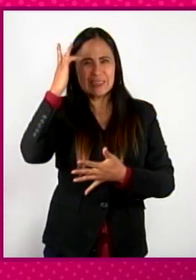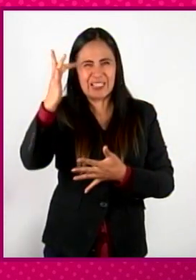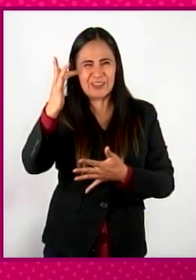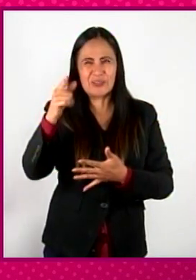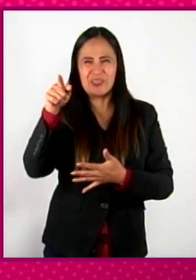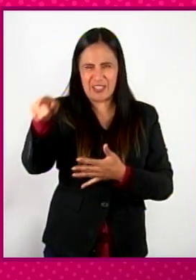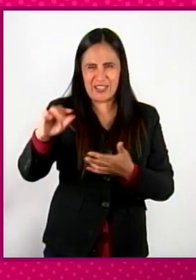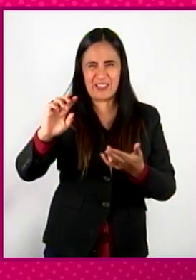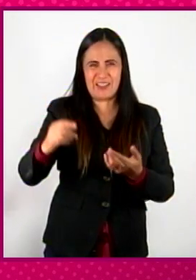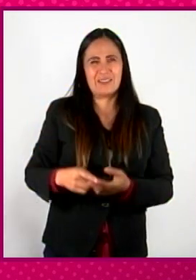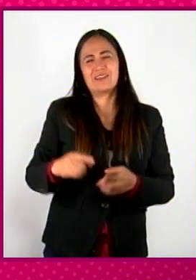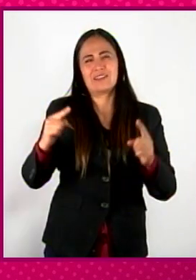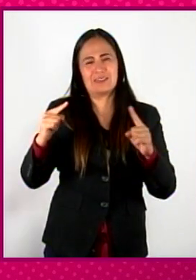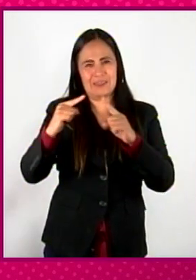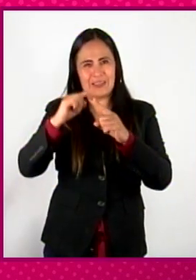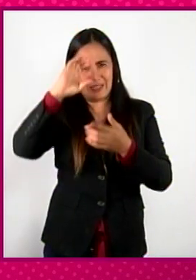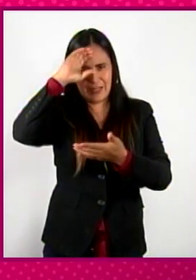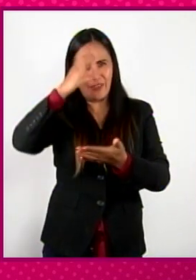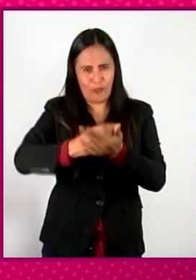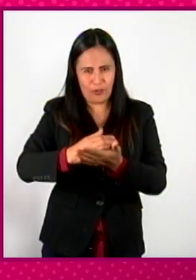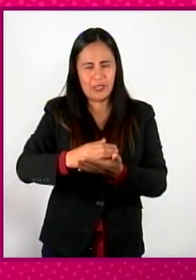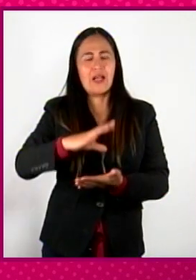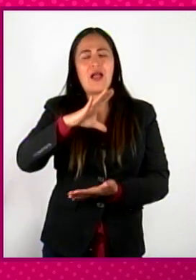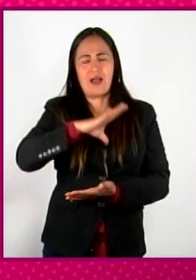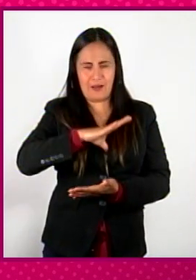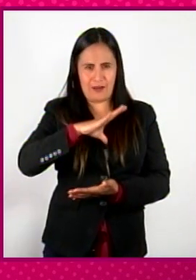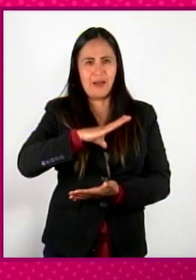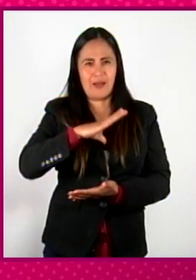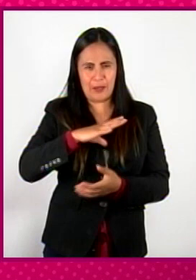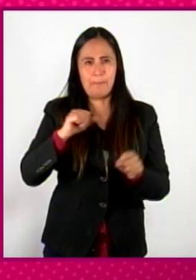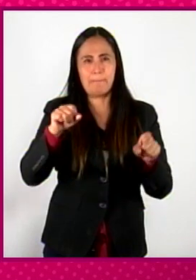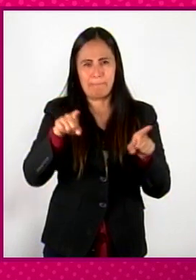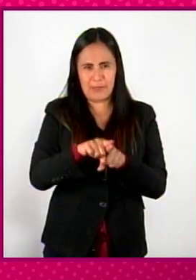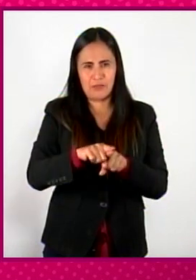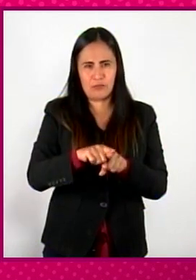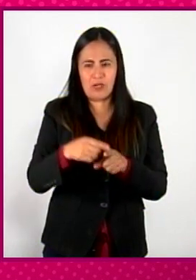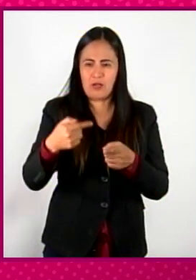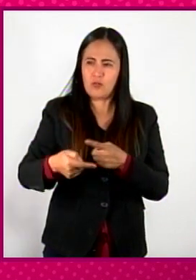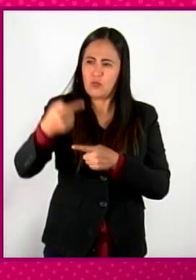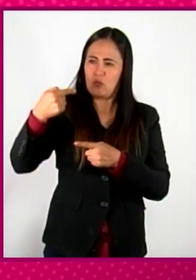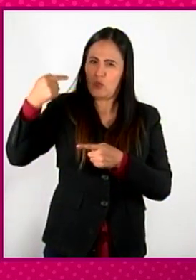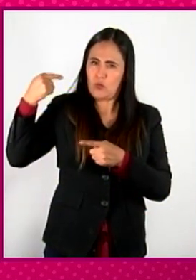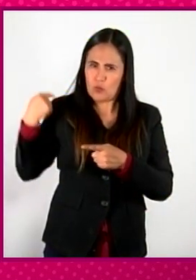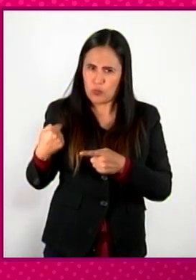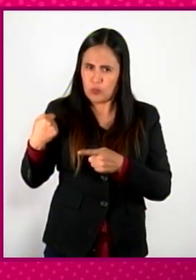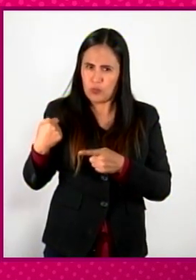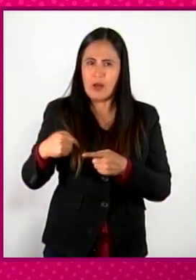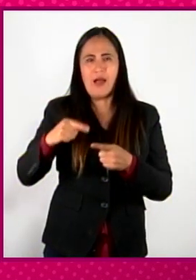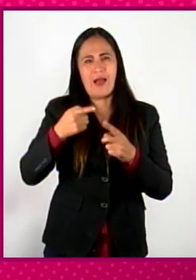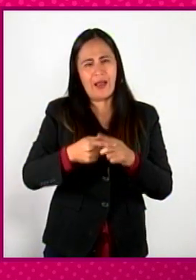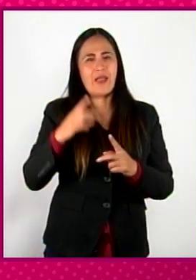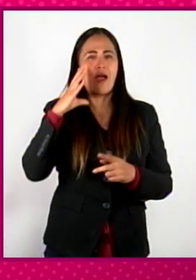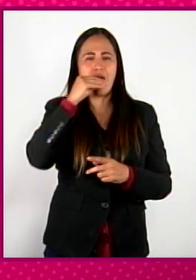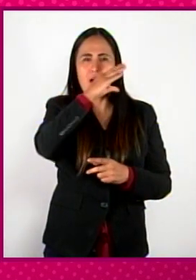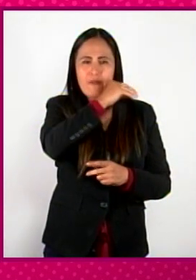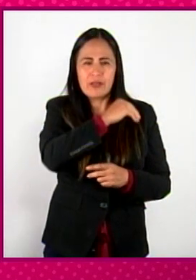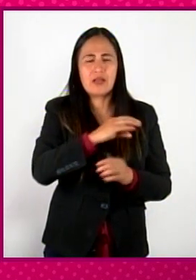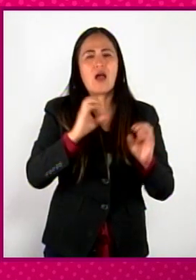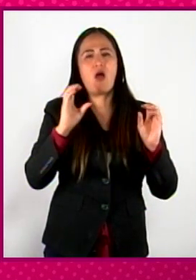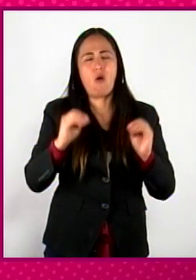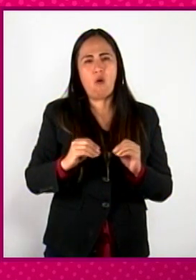católico, tenemos también devociones de origen africano o afroeuropeo.